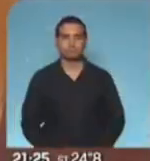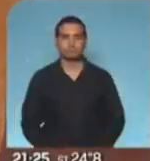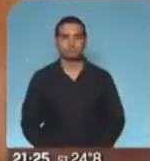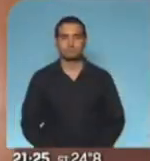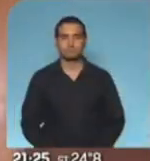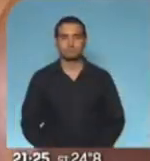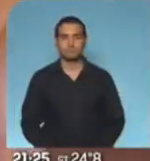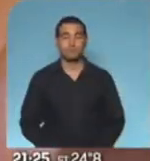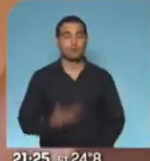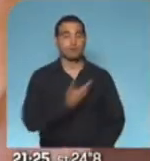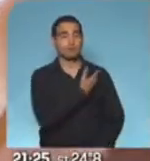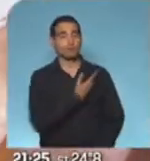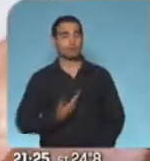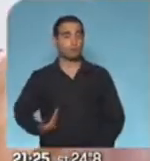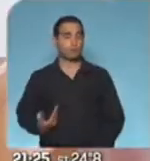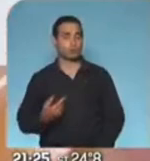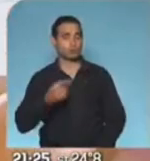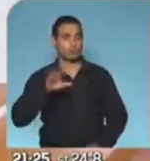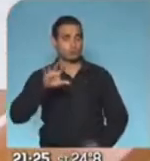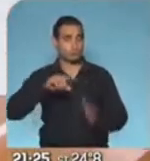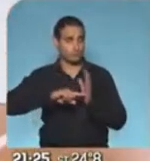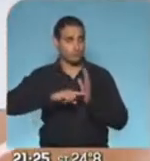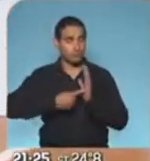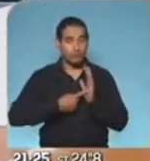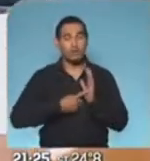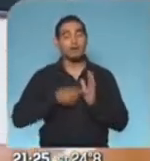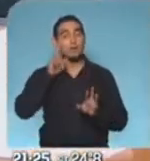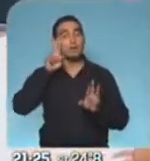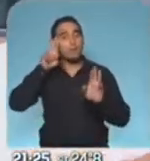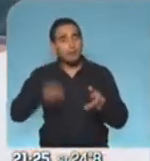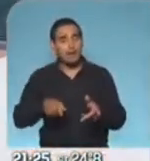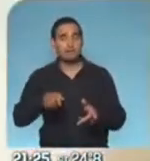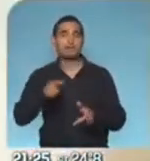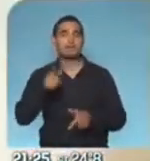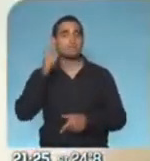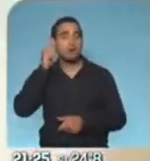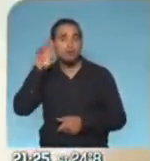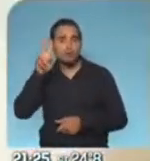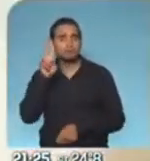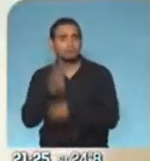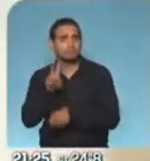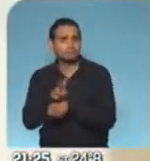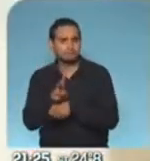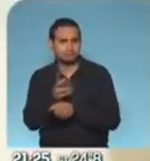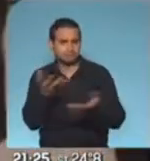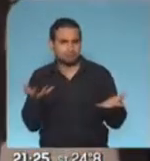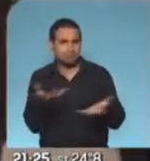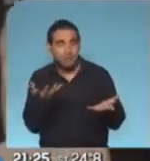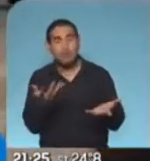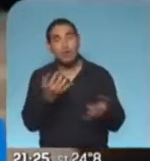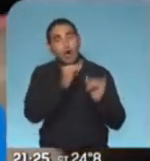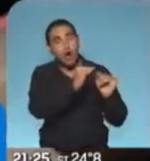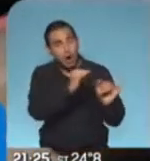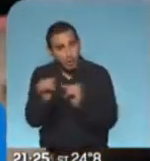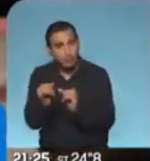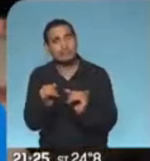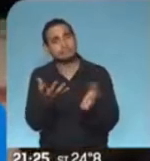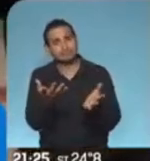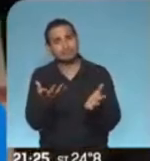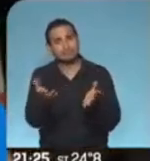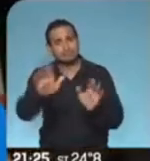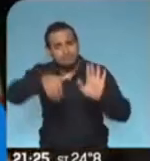El gobierno de la ciudad de Buenos Aires lanzó el programa Mayores Cuidados. Lo que busca concretamente es que jóvenes se sumen como